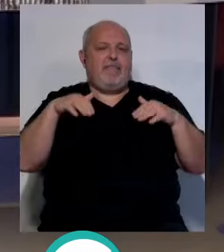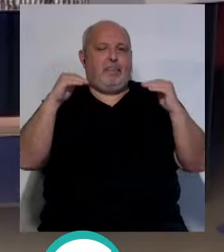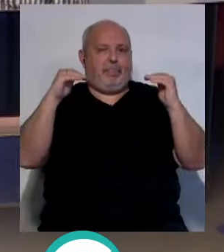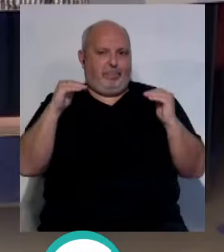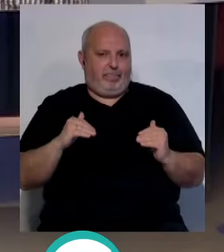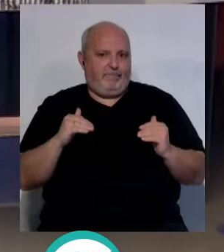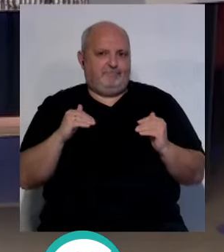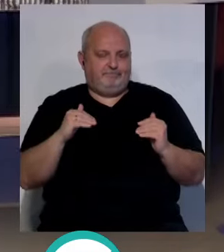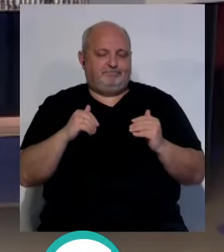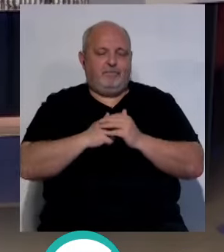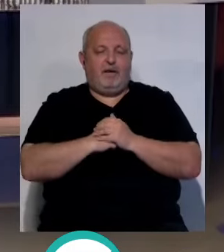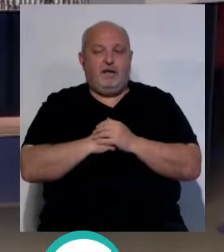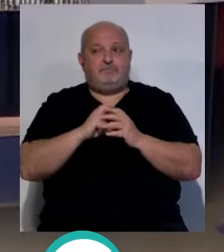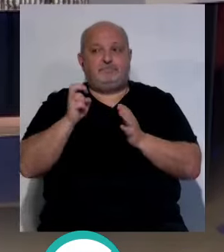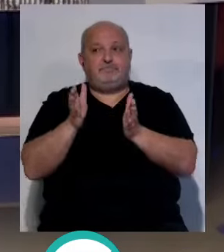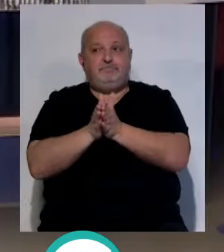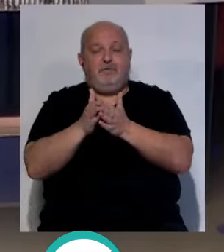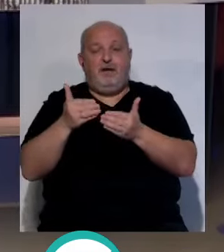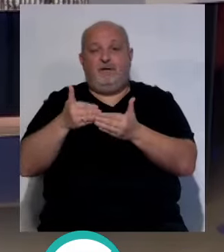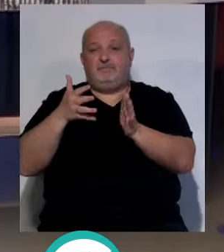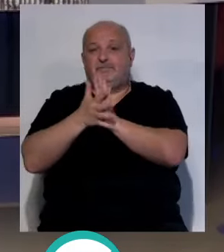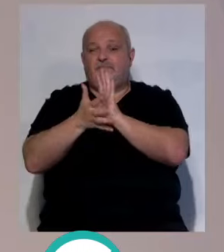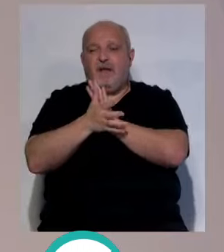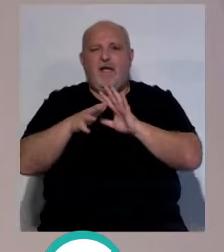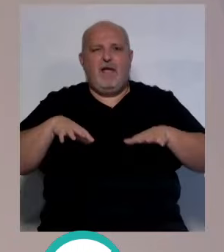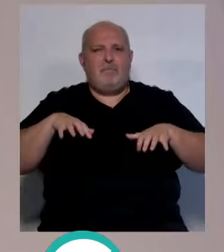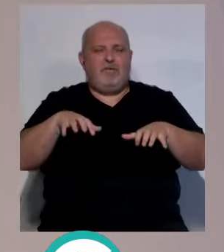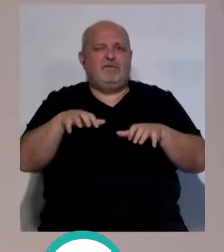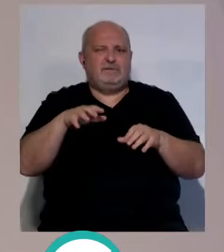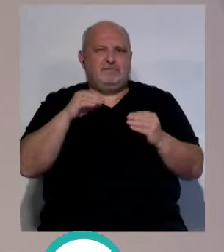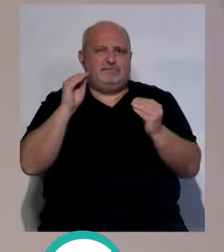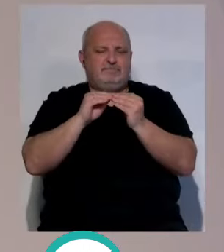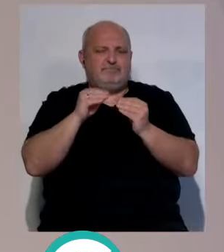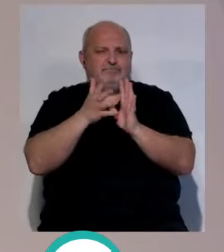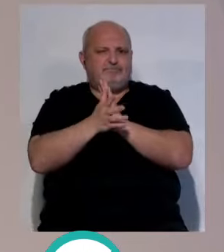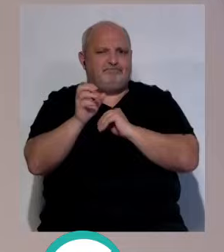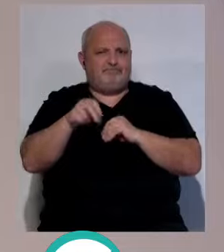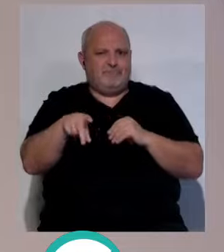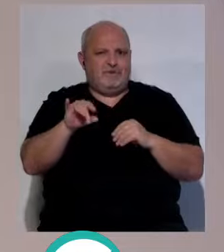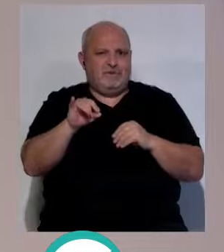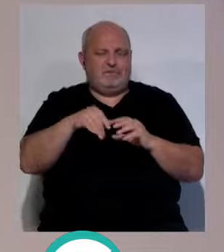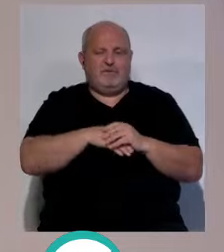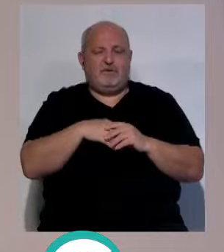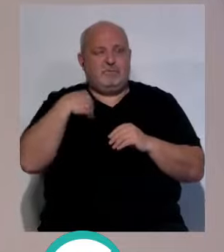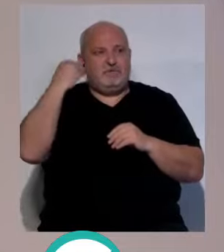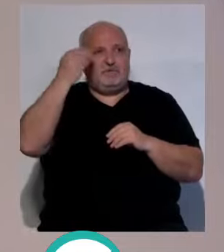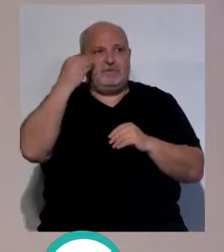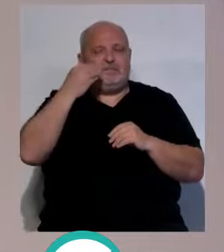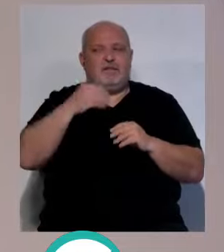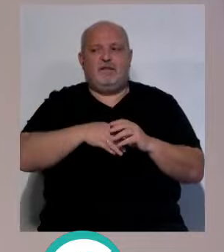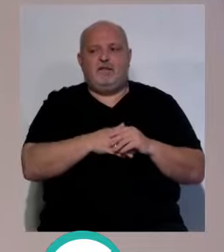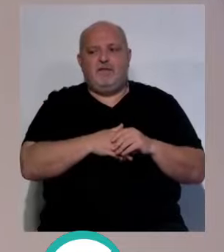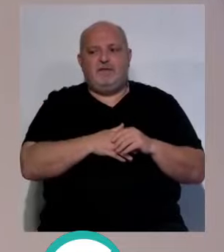Hemos hablado, y además otros compañeros en días anteriores han hablado un poco de ambición, que coincide un poco con lo que has dicho al final, Luis. Sí, yo pienso que